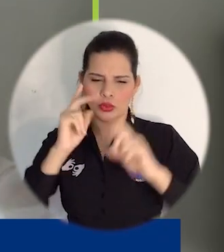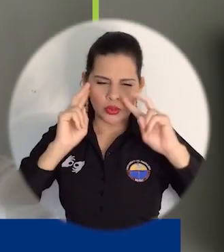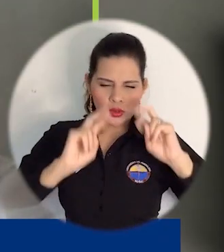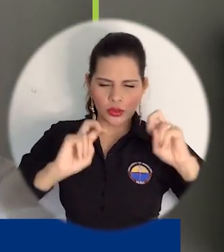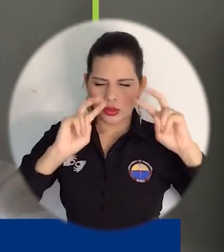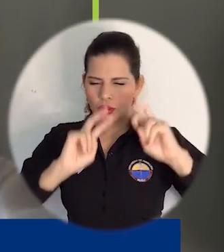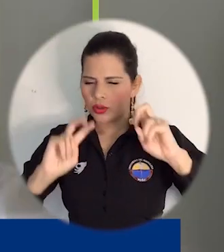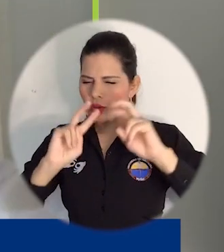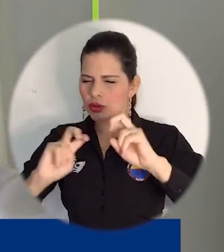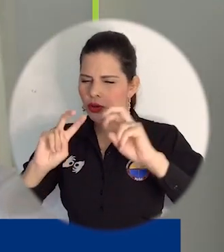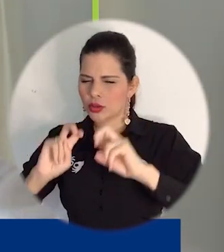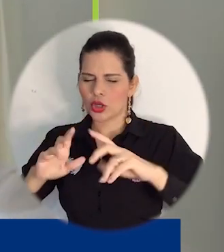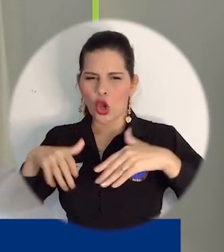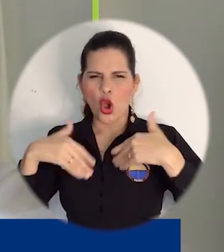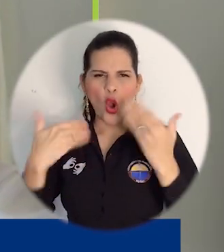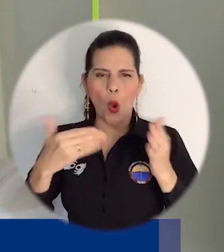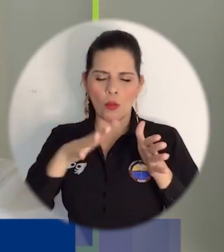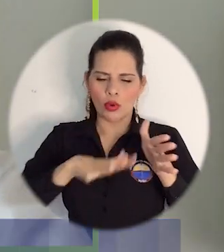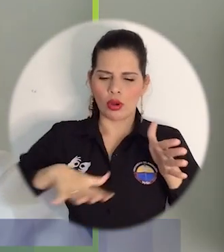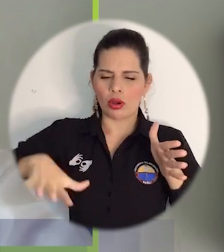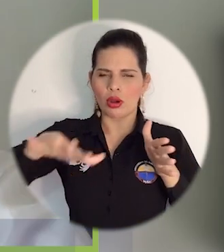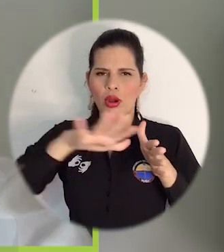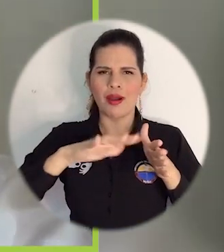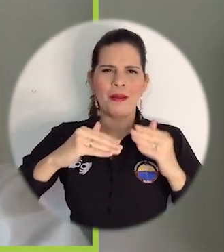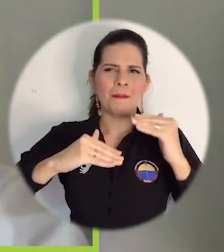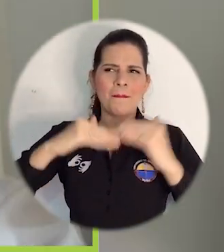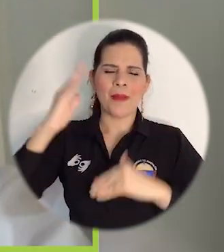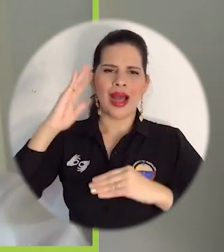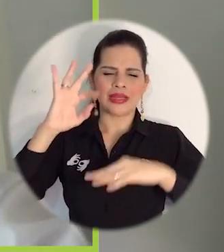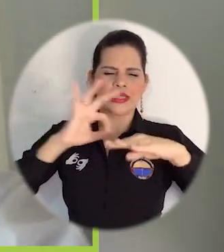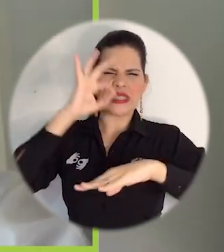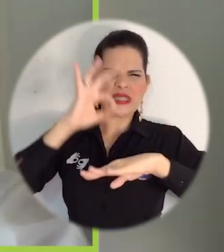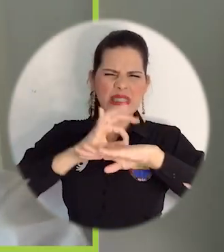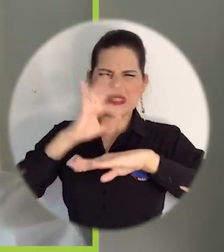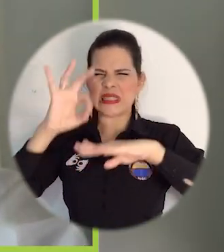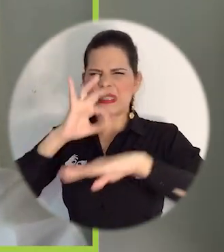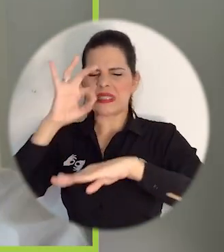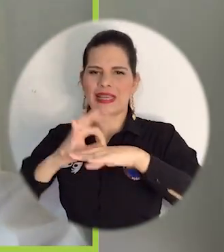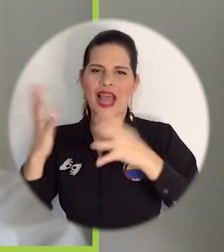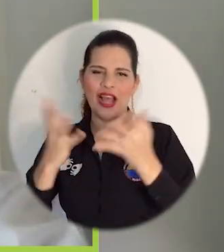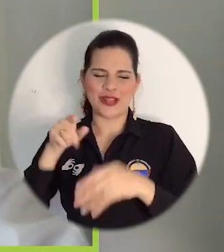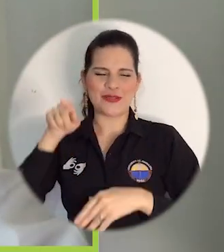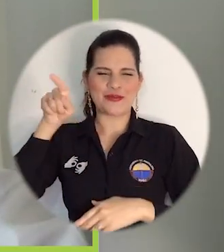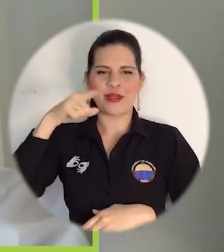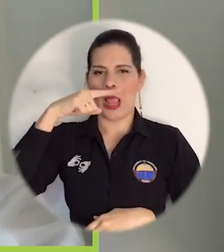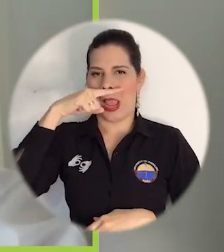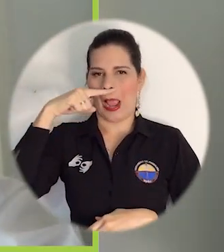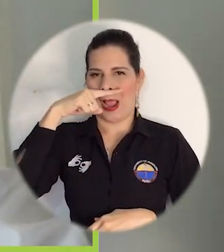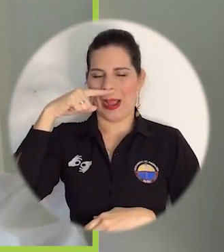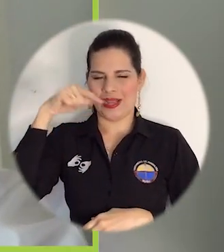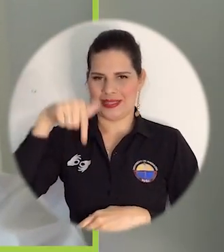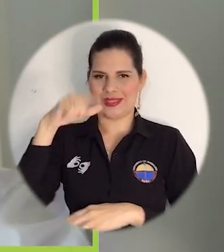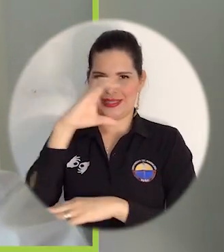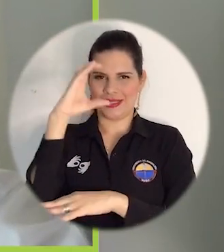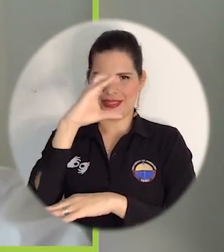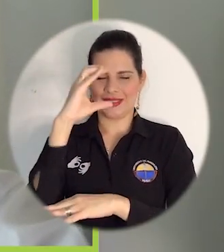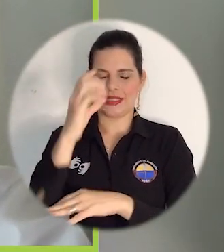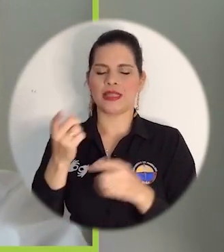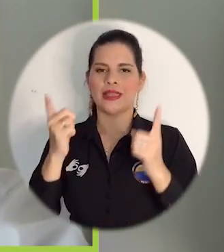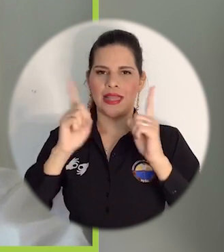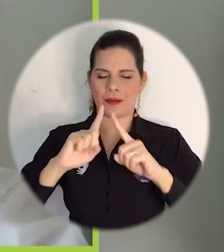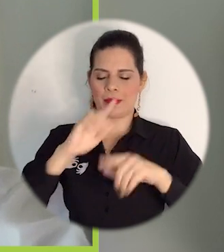sobre las tendencias geográficas del Zika y chikungunya en la Puerta de Oro de la Amazonía colombiana,